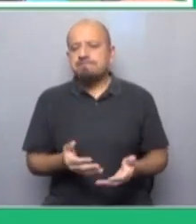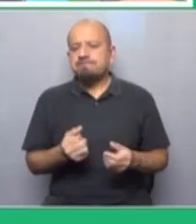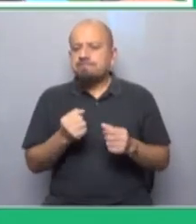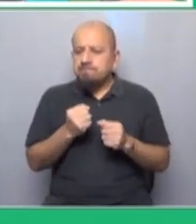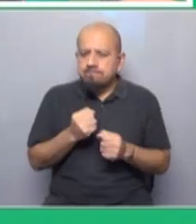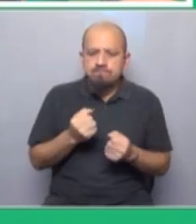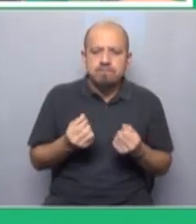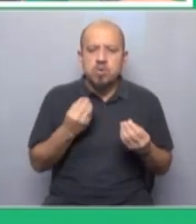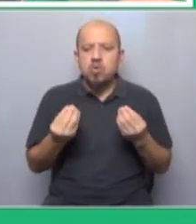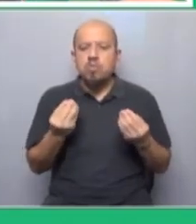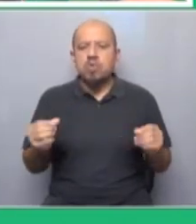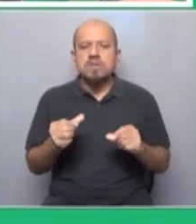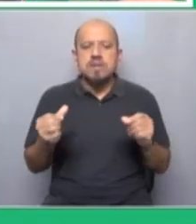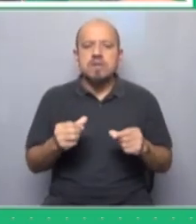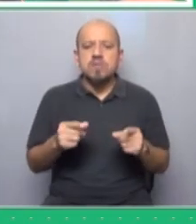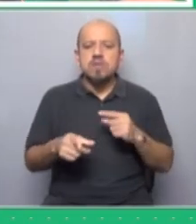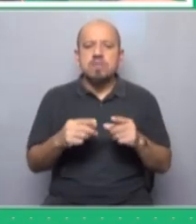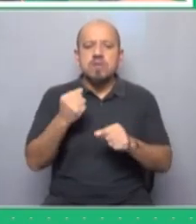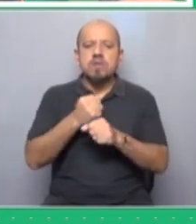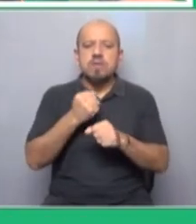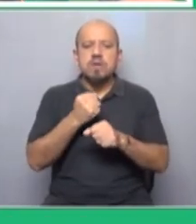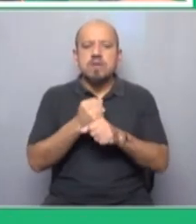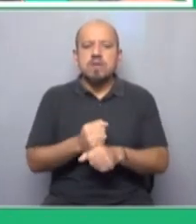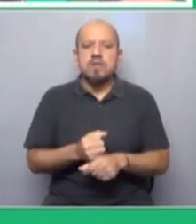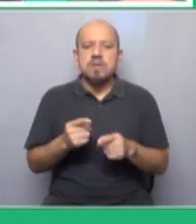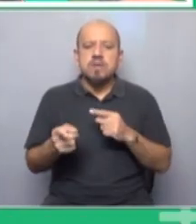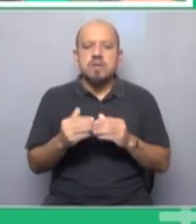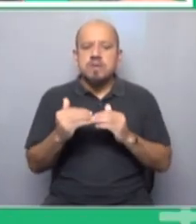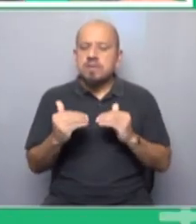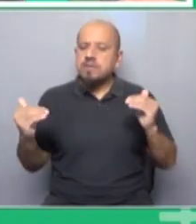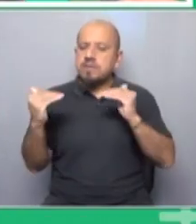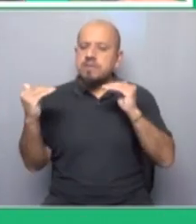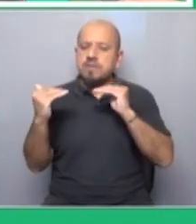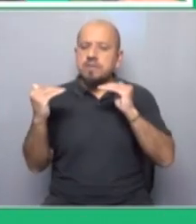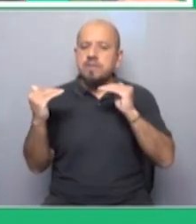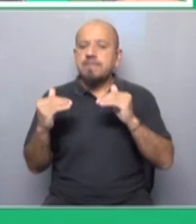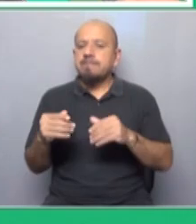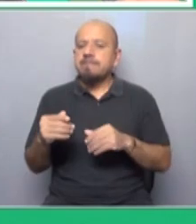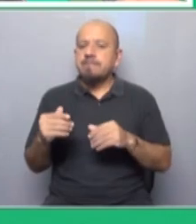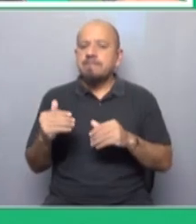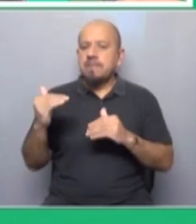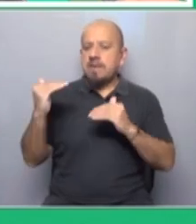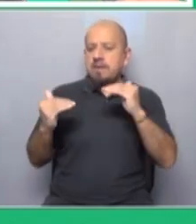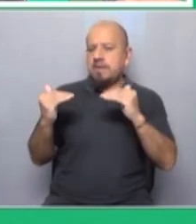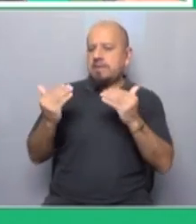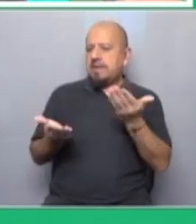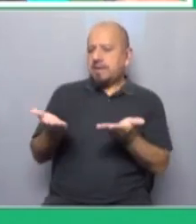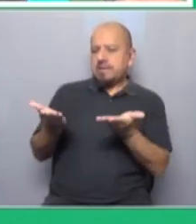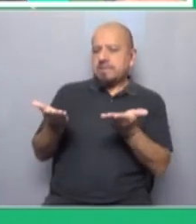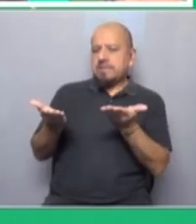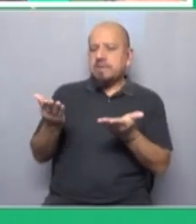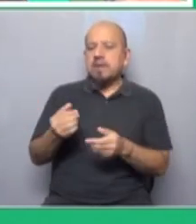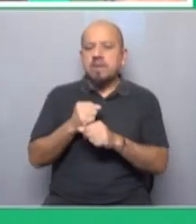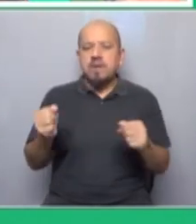recuperar una relación capital-trabajo relativamente equilibrada si no hay esa misma escala para poder